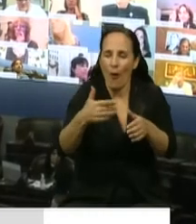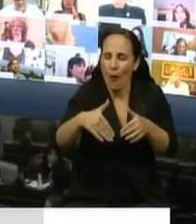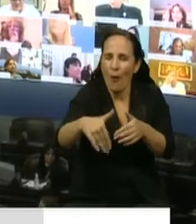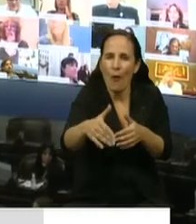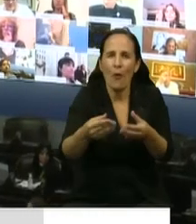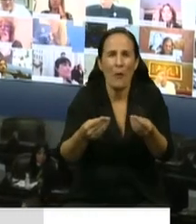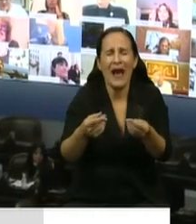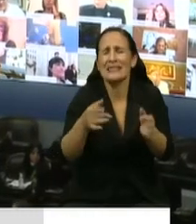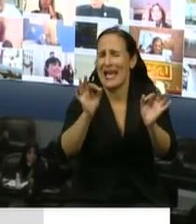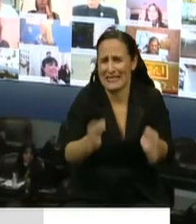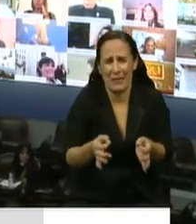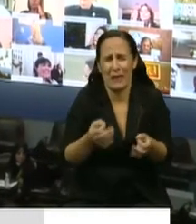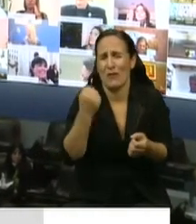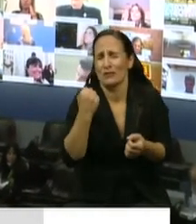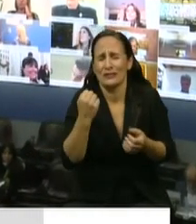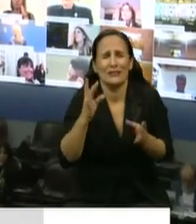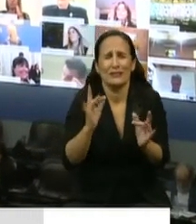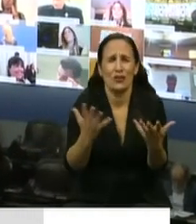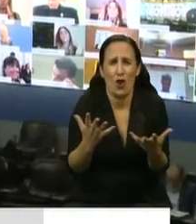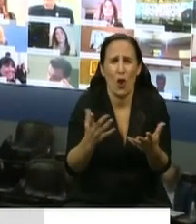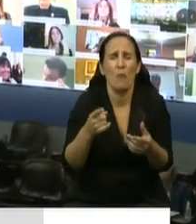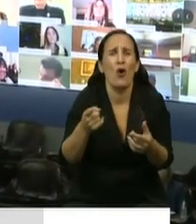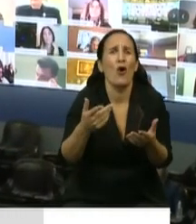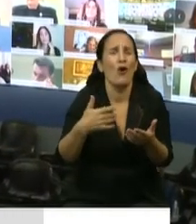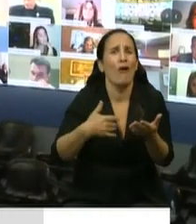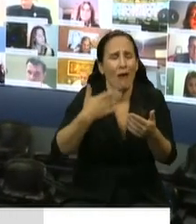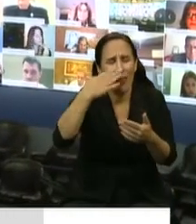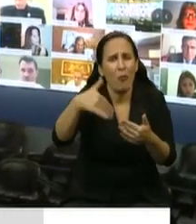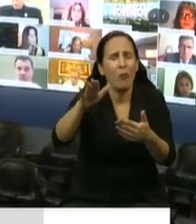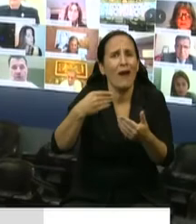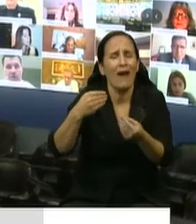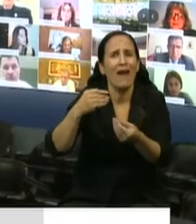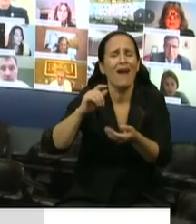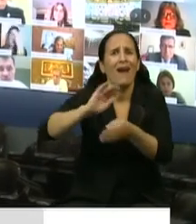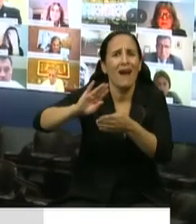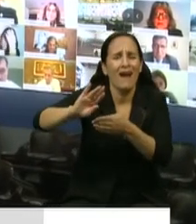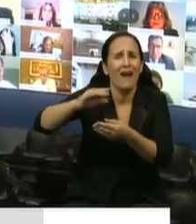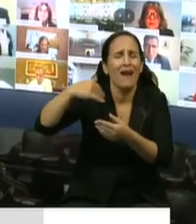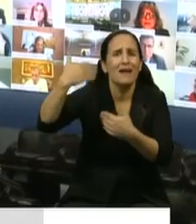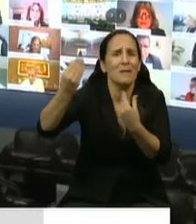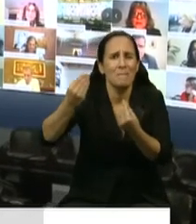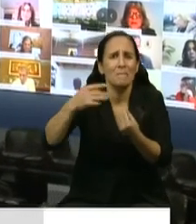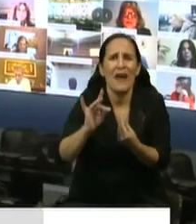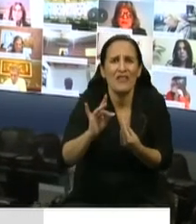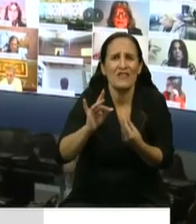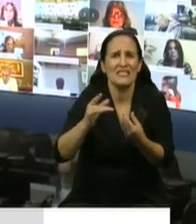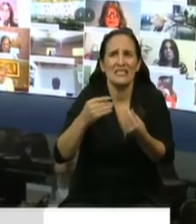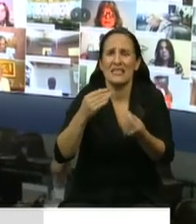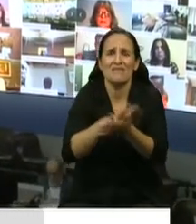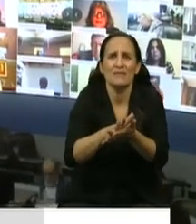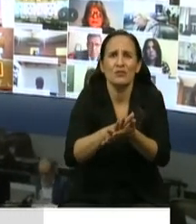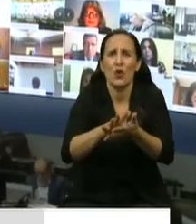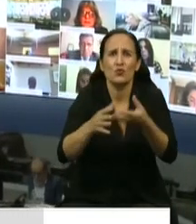son durísimos, no nos generen una hipoteca a mediano y largo plazo que nos haga más difícil y más lento a la salida